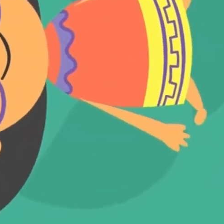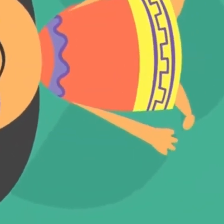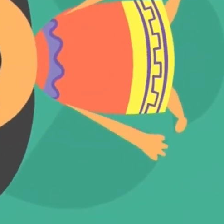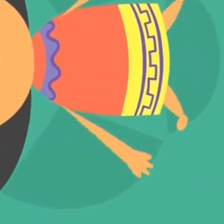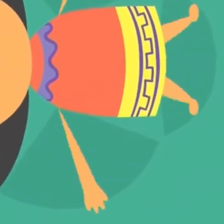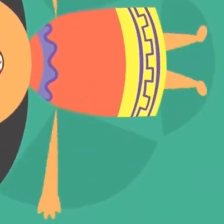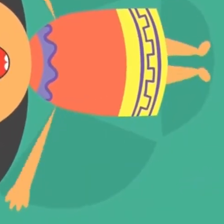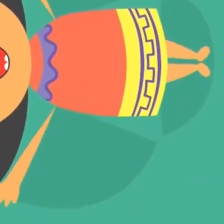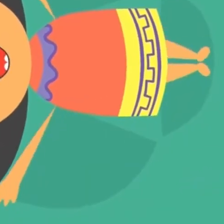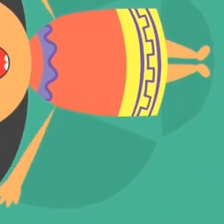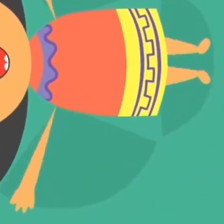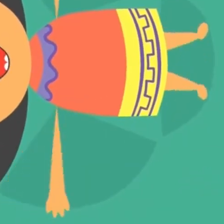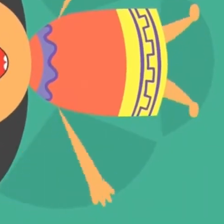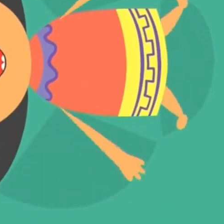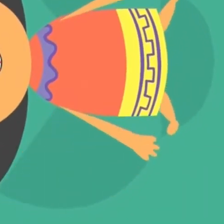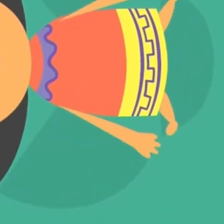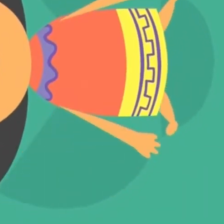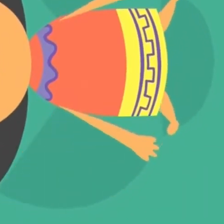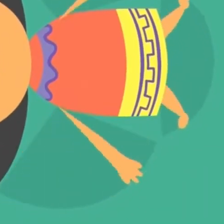¡Vamos a empezar!